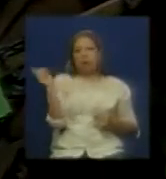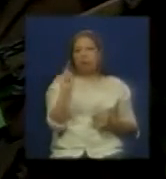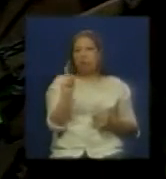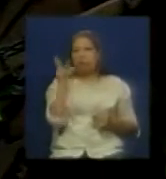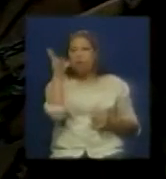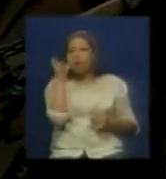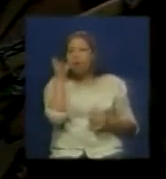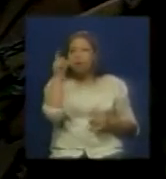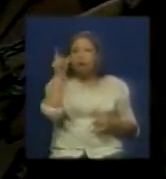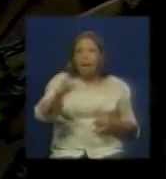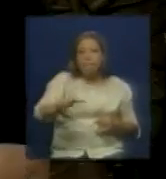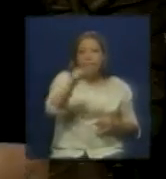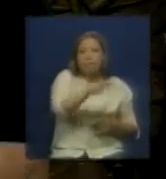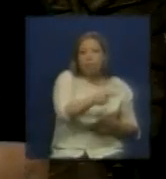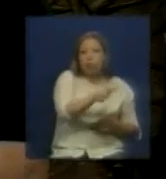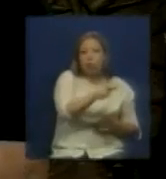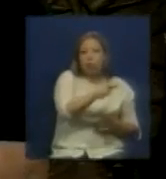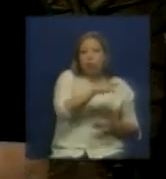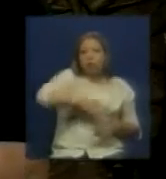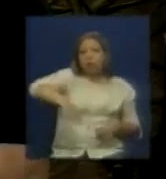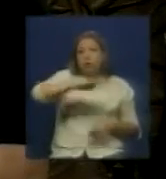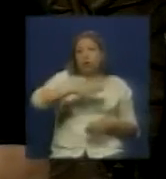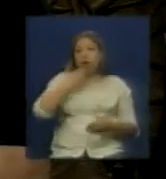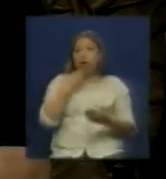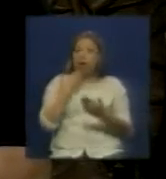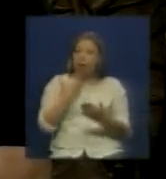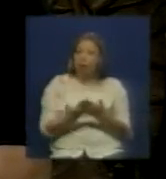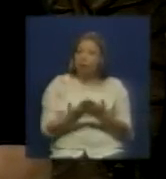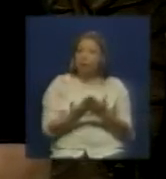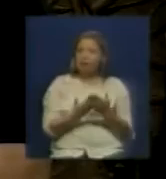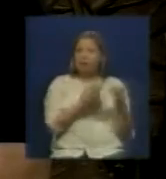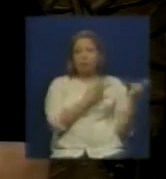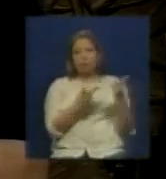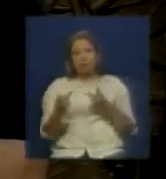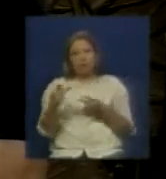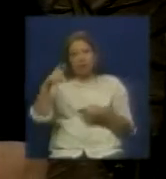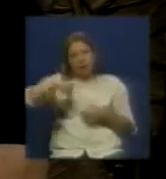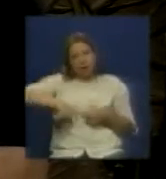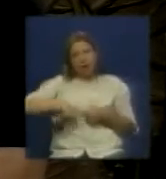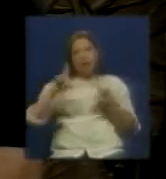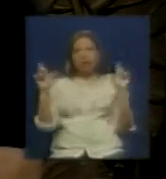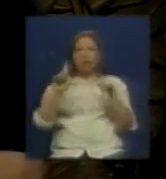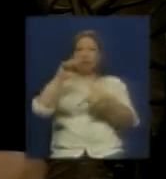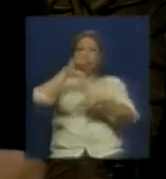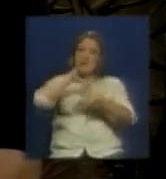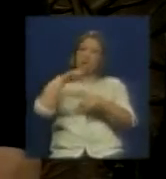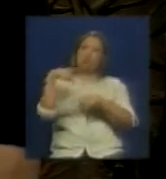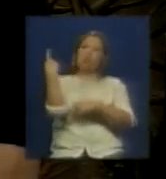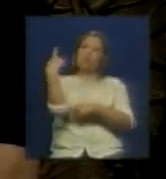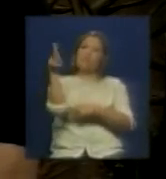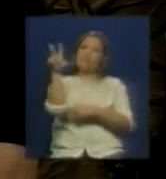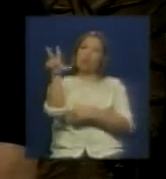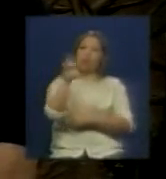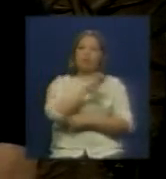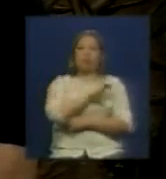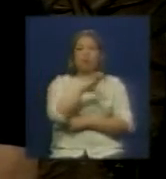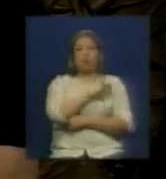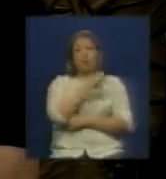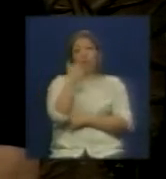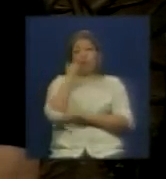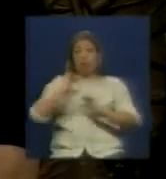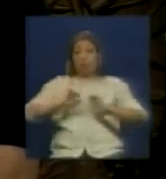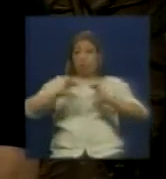el poder popular? Bueno, antes que nada darle las gracias a ustedes por estar hoy en día en la parroquia 23 de enero parroquia